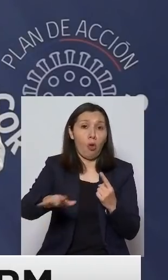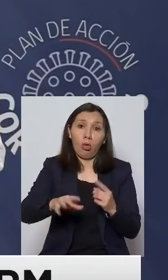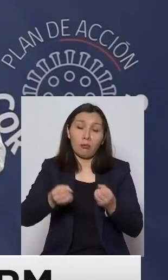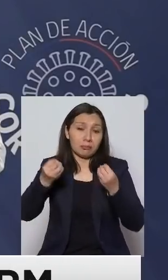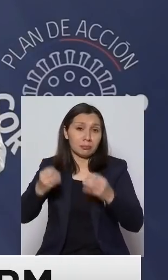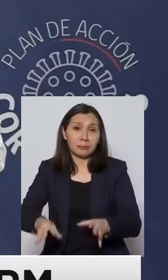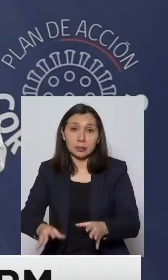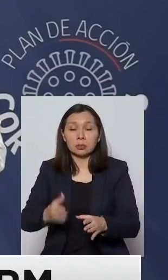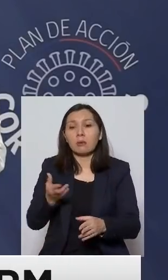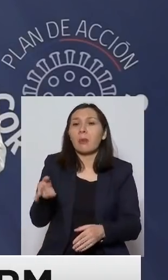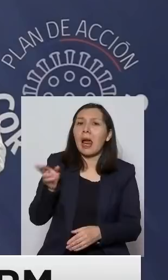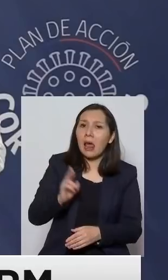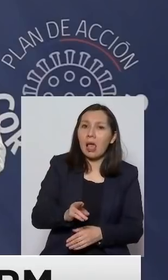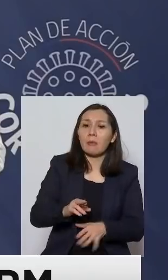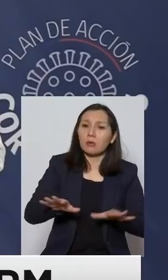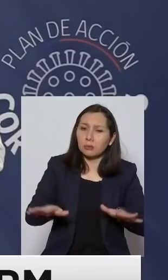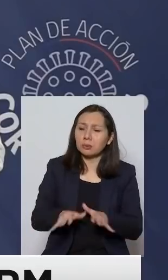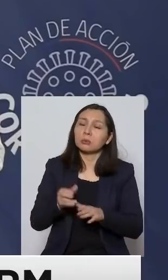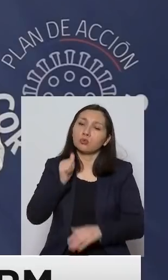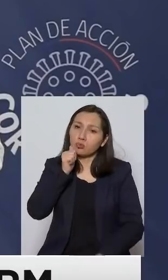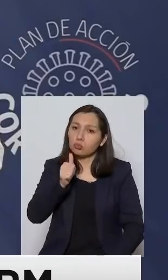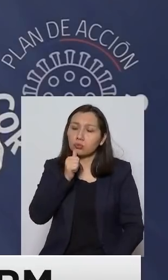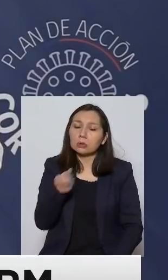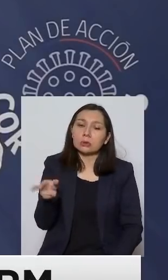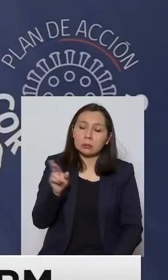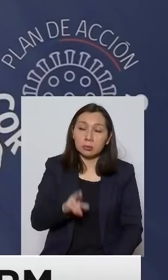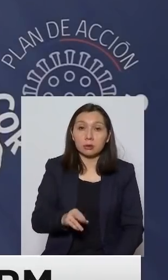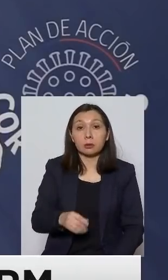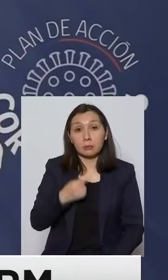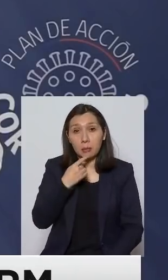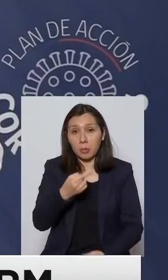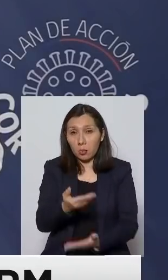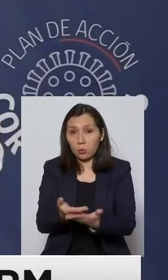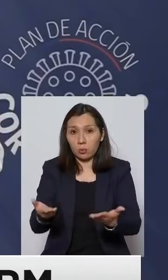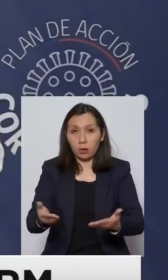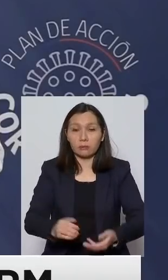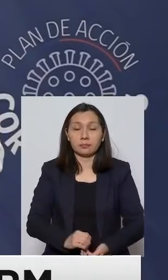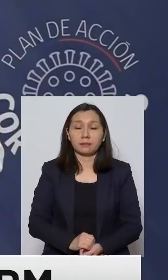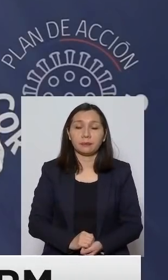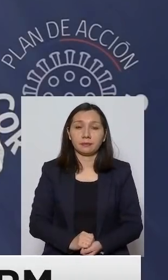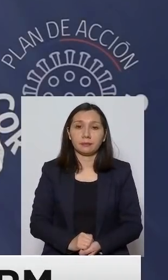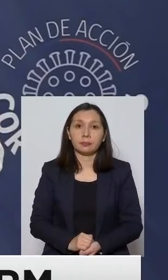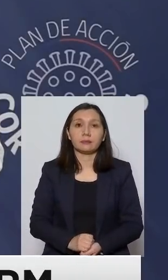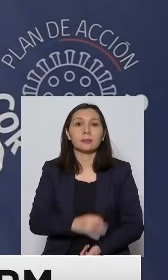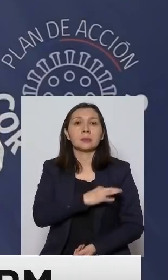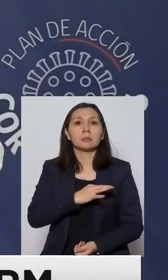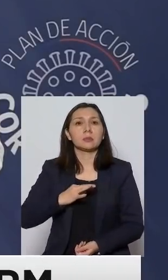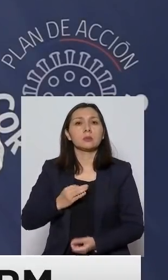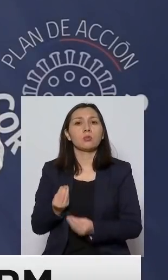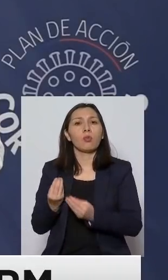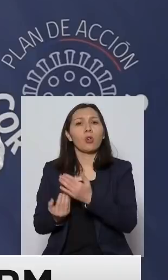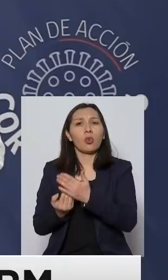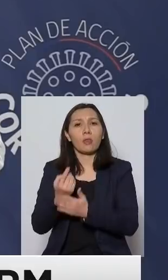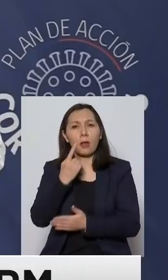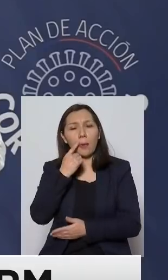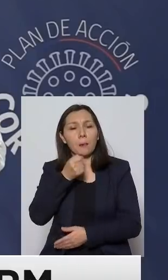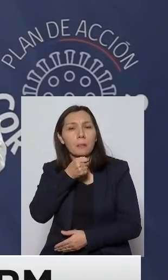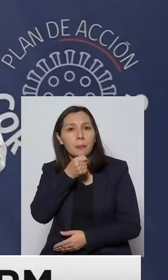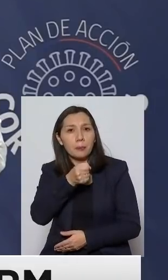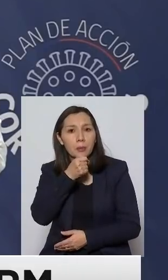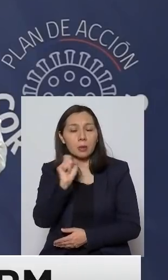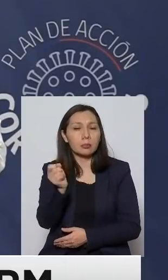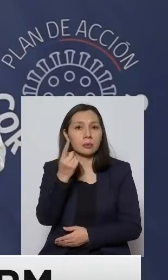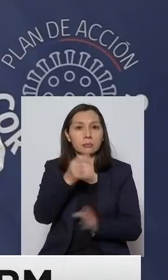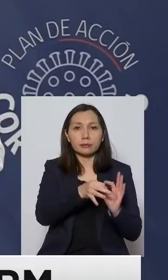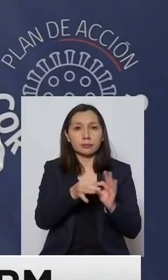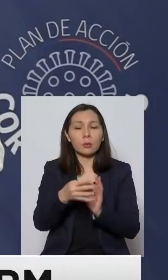de repetir este mensaje diariamente preguntas por favor ministro muy buenos días primero preguntarle